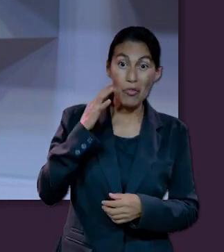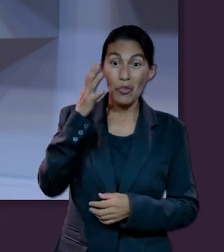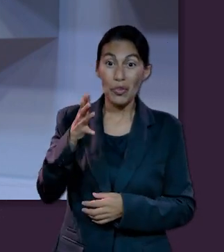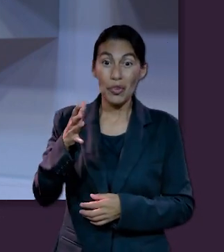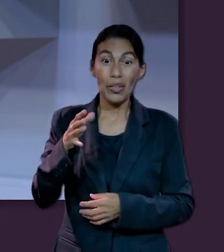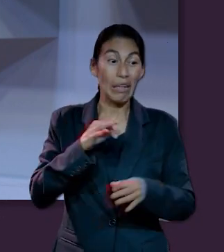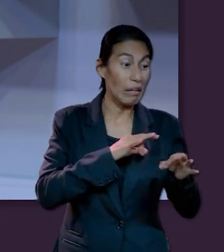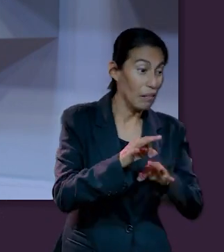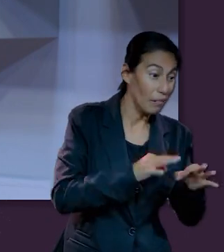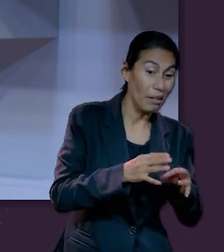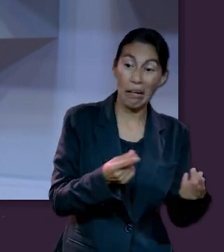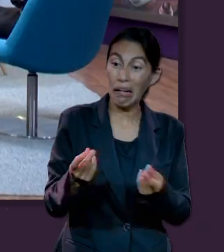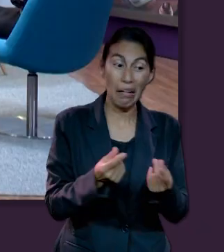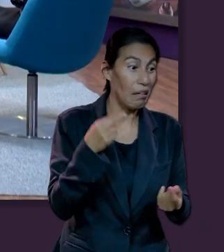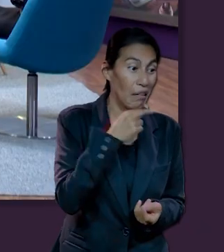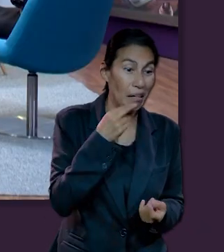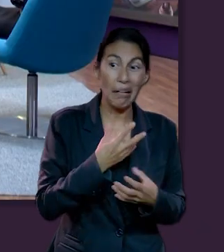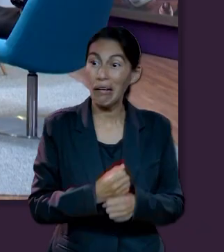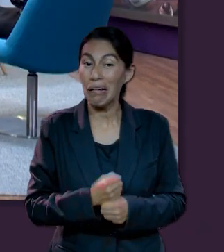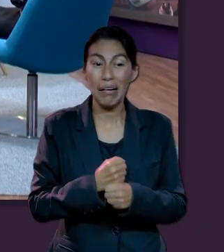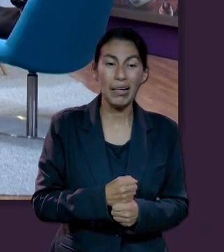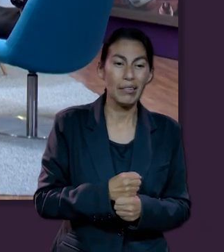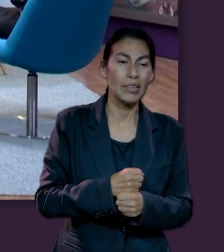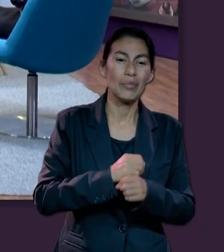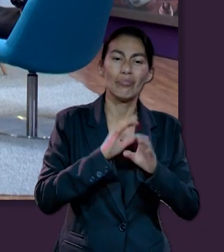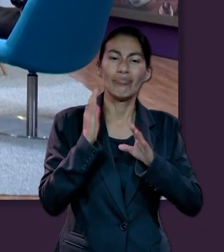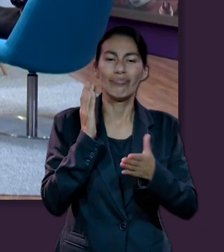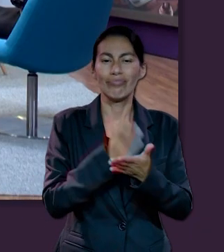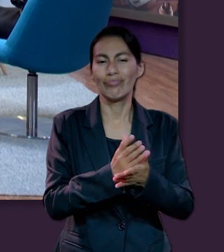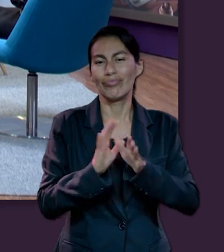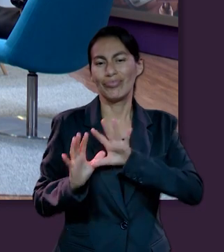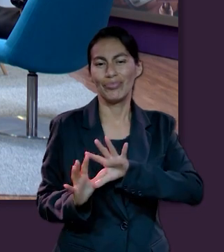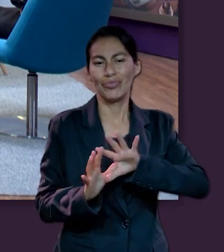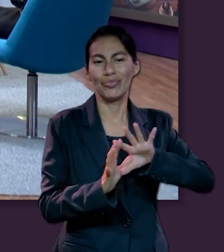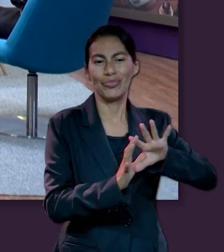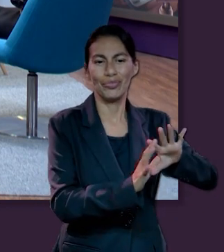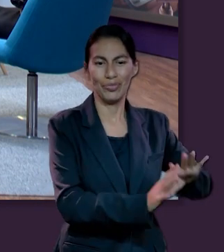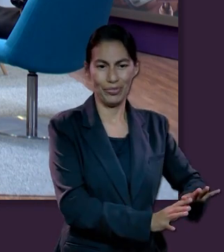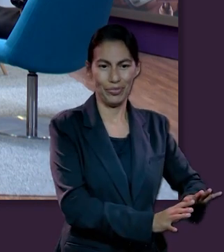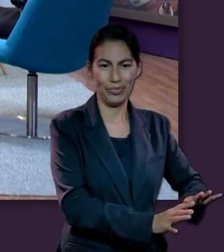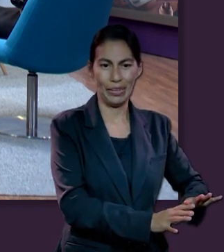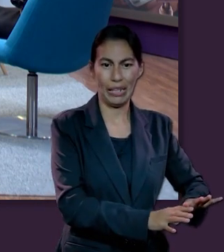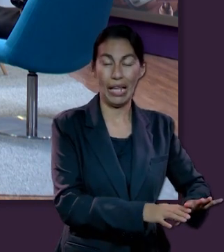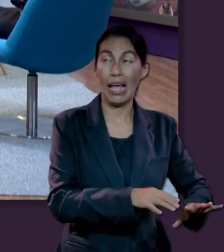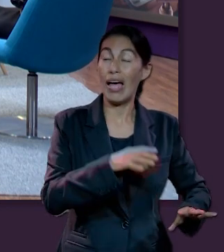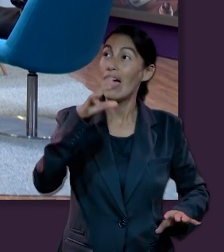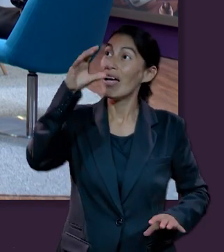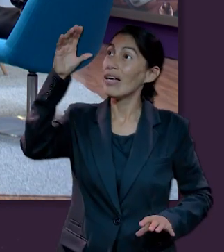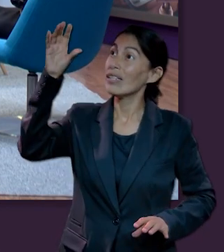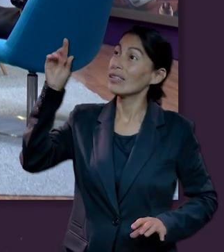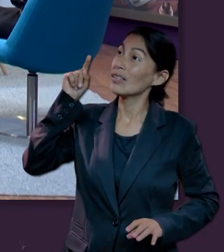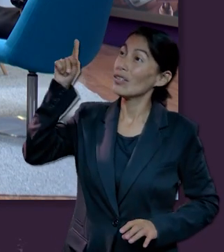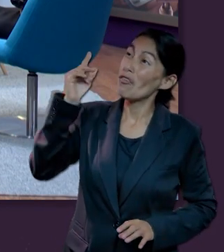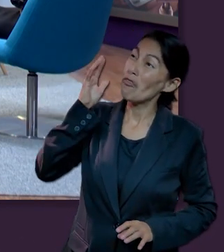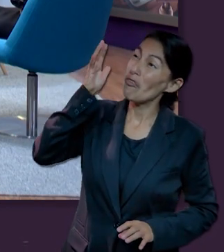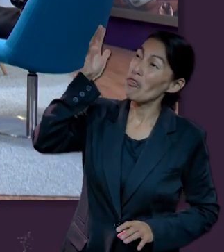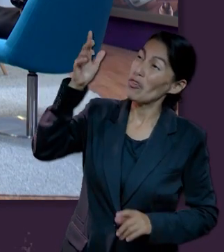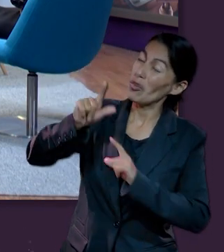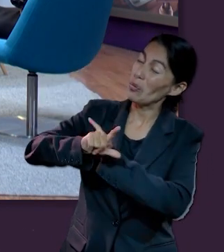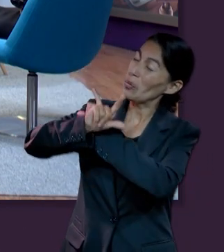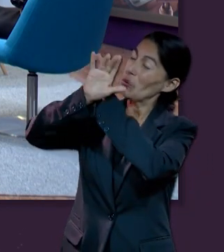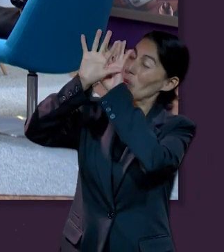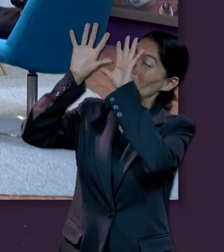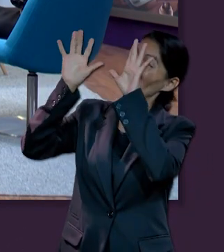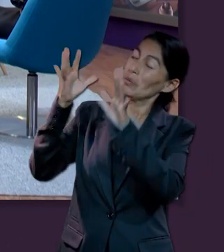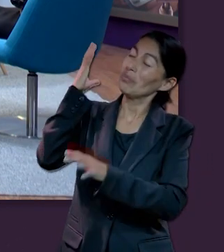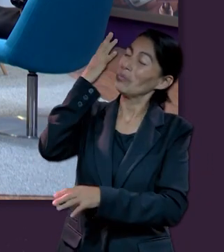trabajo, de esta vida tan afanosa. Pero no simplemente para quedar ahí, sino porque hay un futuro glorioso.